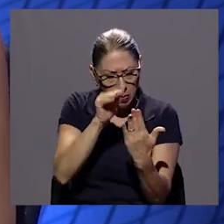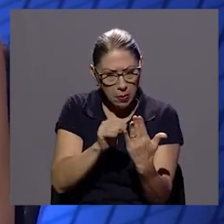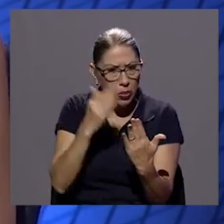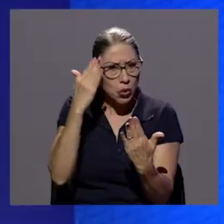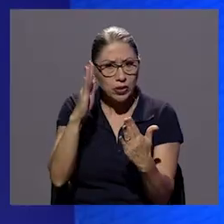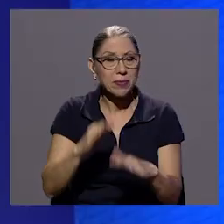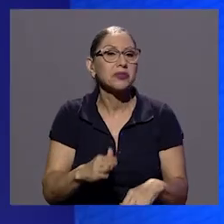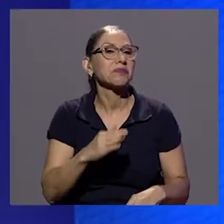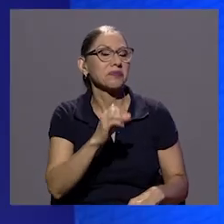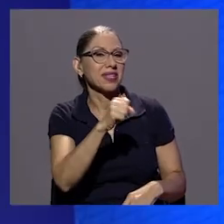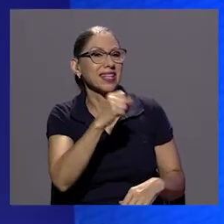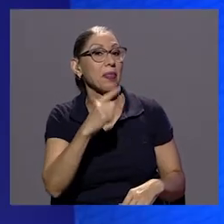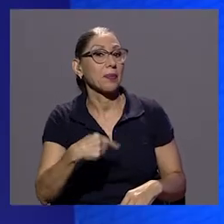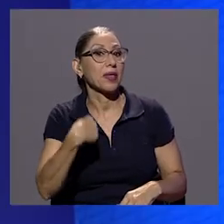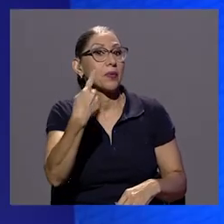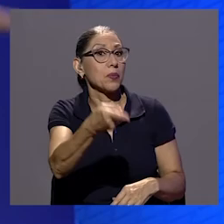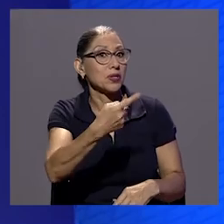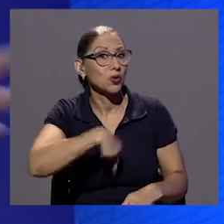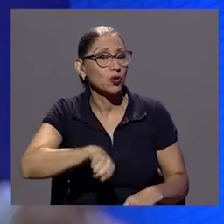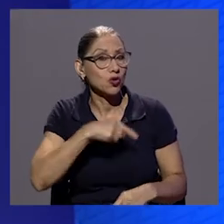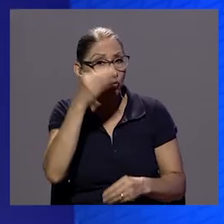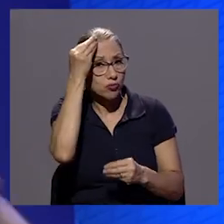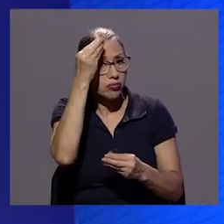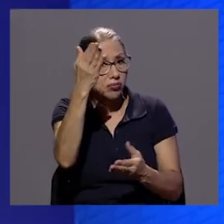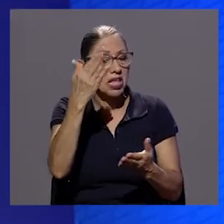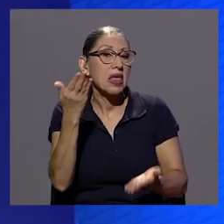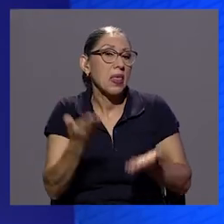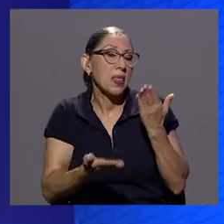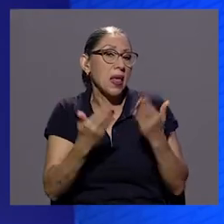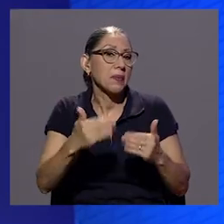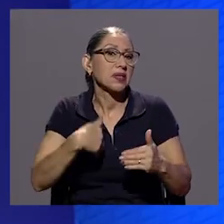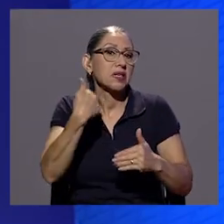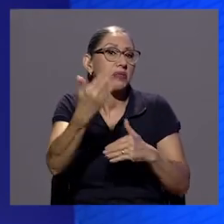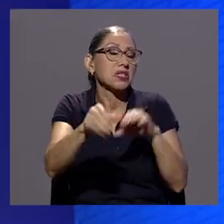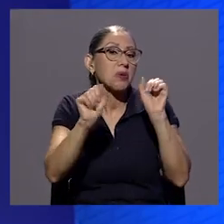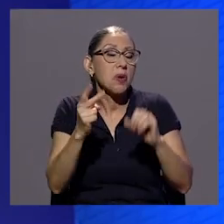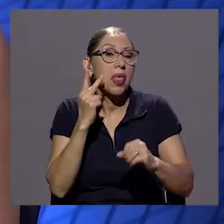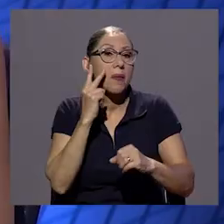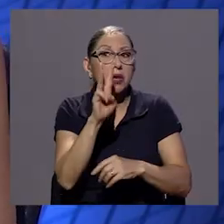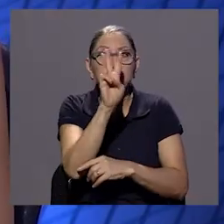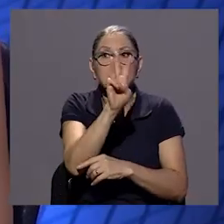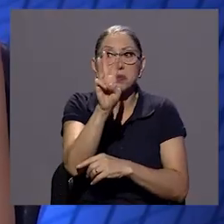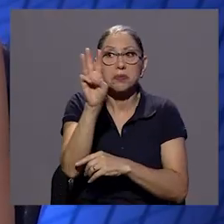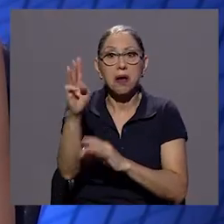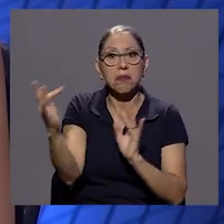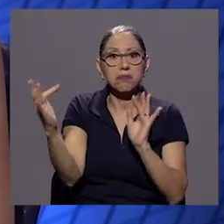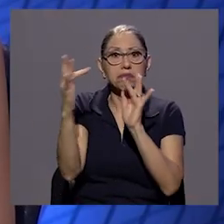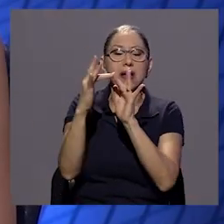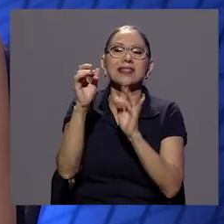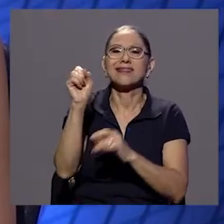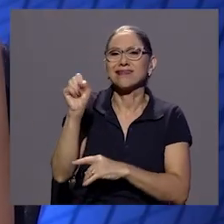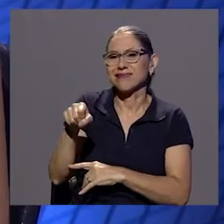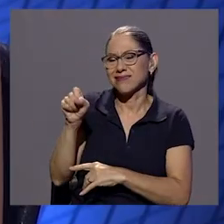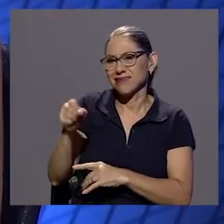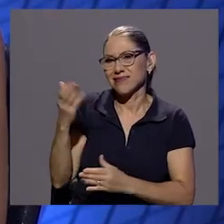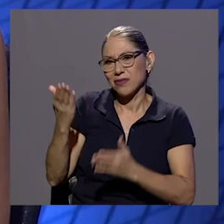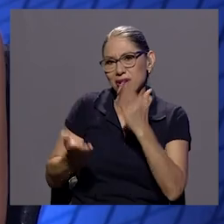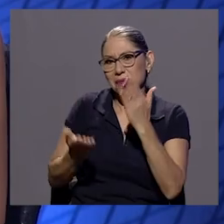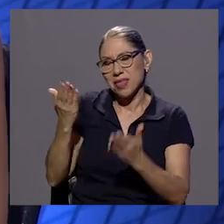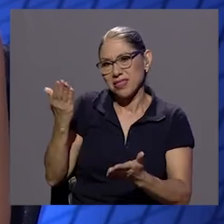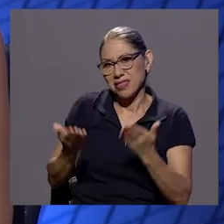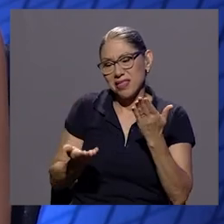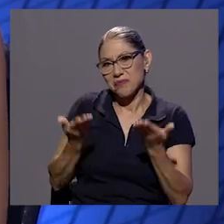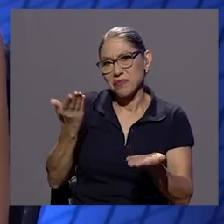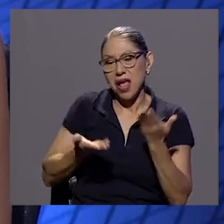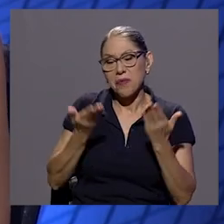momento estaremos atentos y probablemente después en alguna plataforma digital seguramente exacto en alguna plataforma digital ya sea del cinema